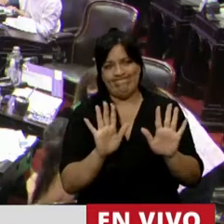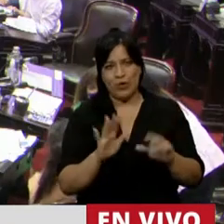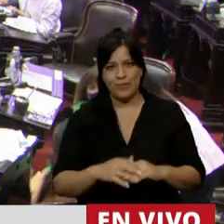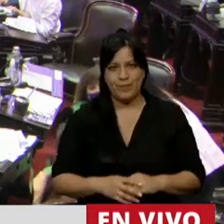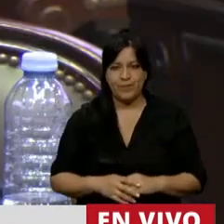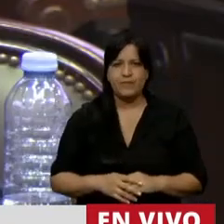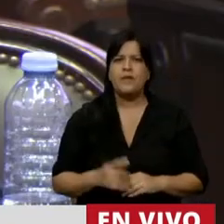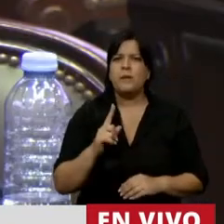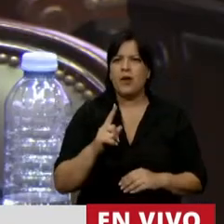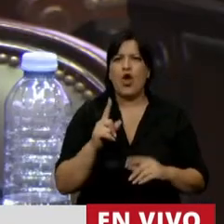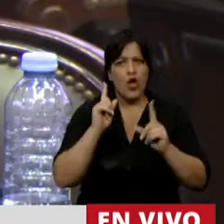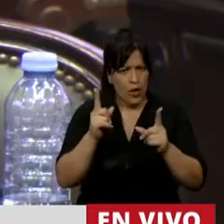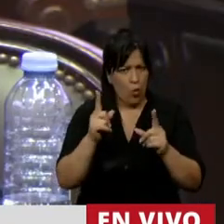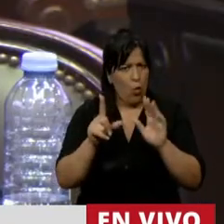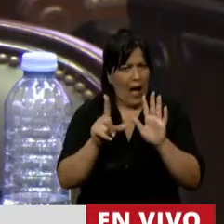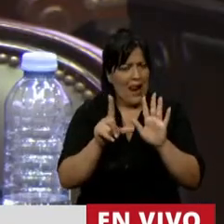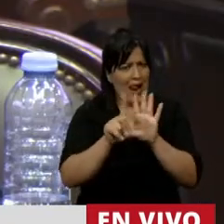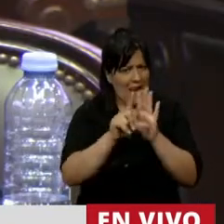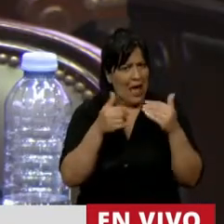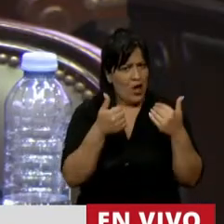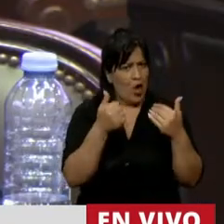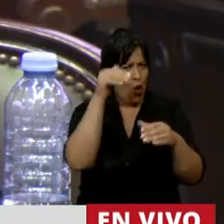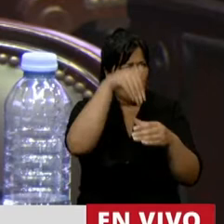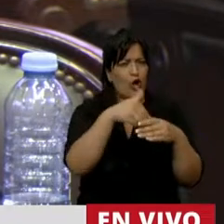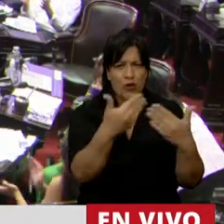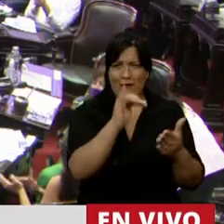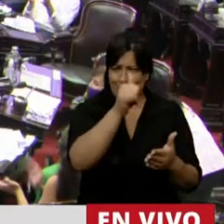Voy a votar a favor igual, así que tranquilo.